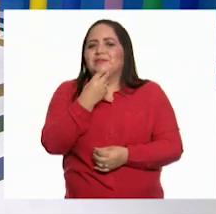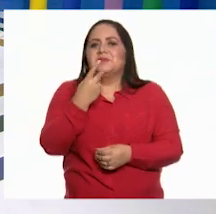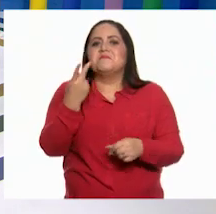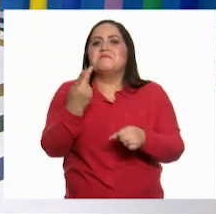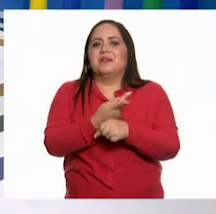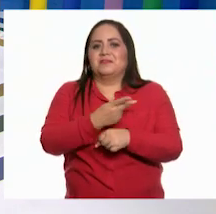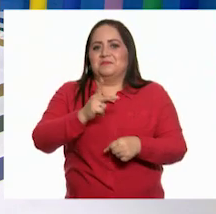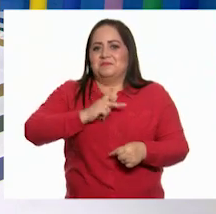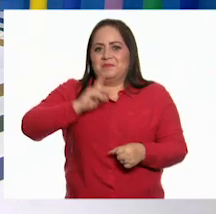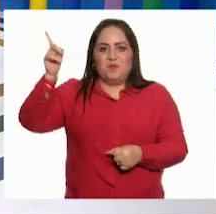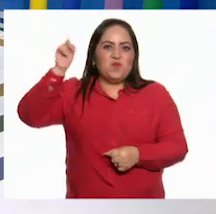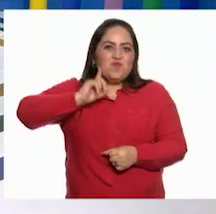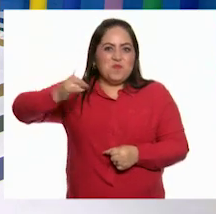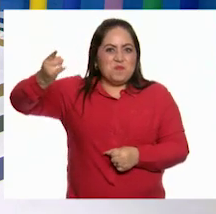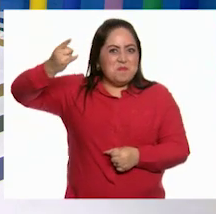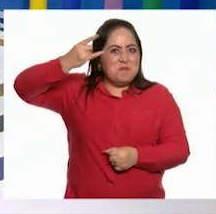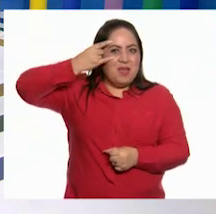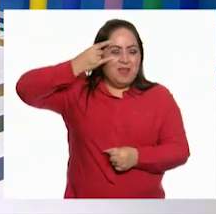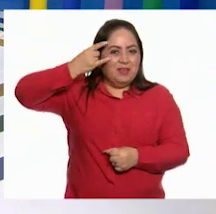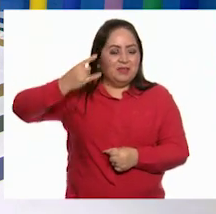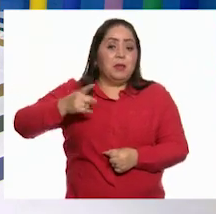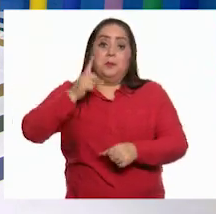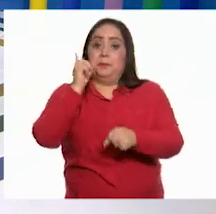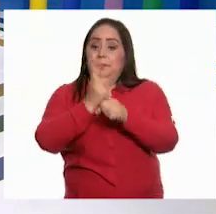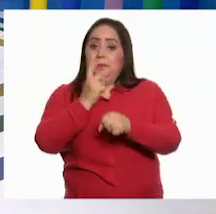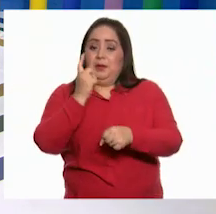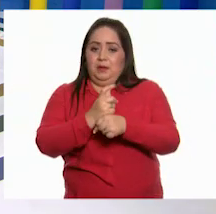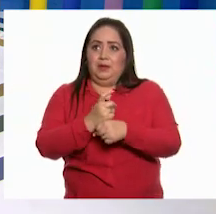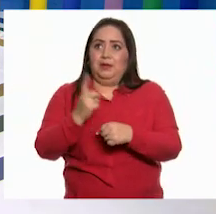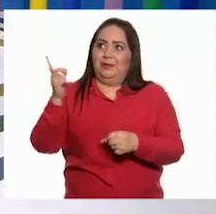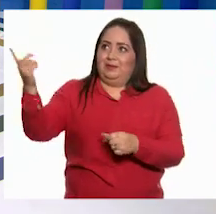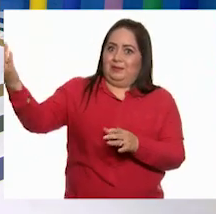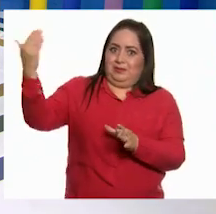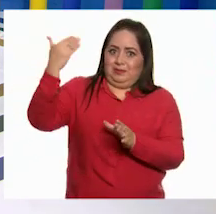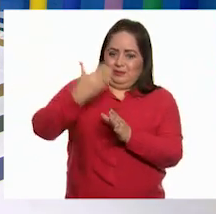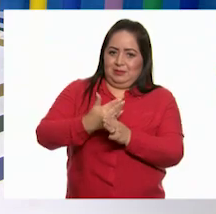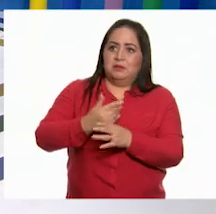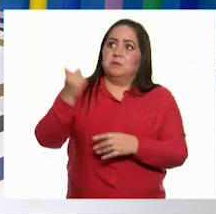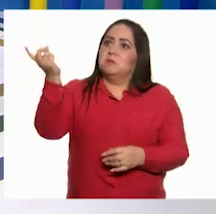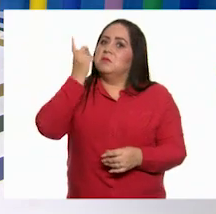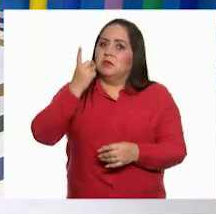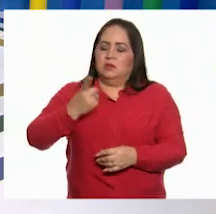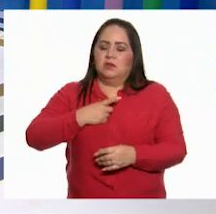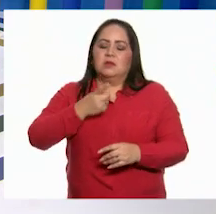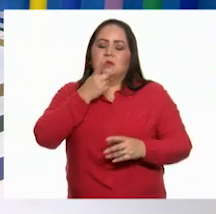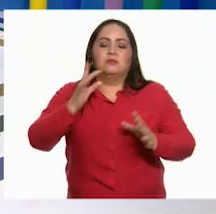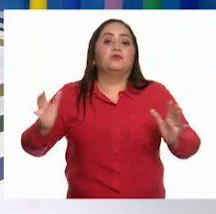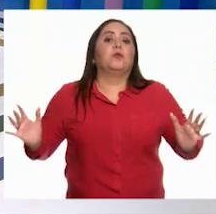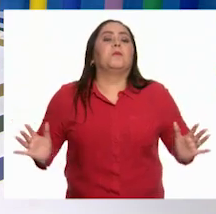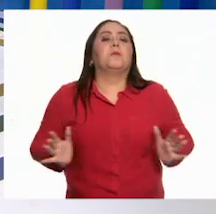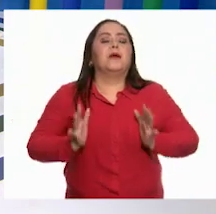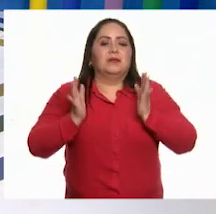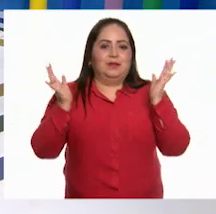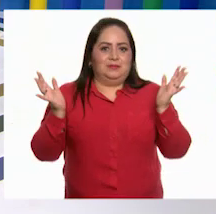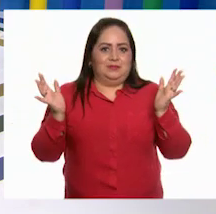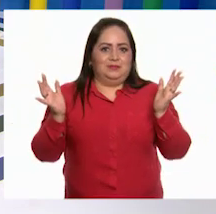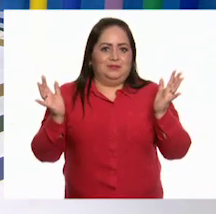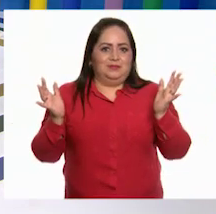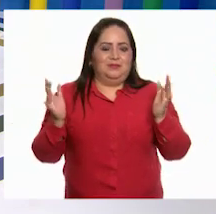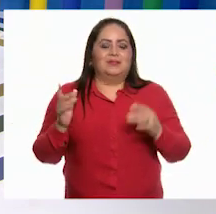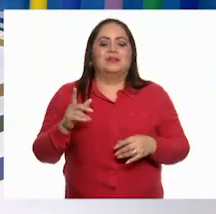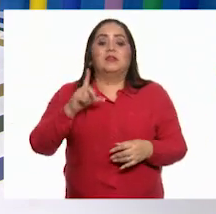sucedió con la pirata. Primero llegó y me dijo que me tenía una gran sorpresa